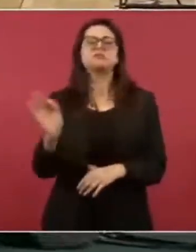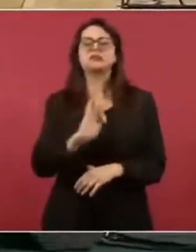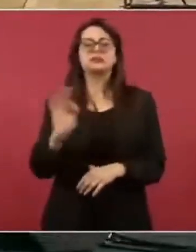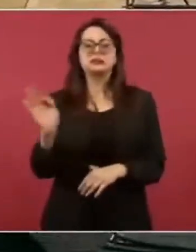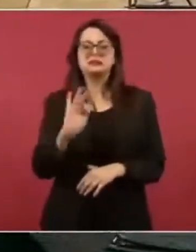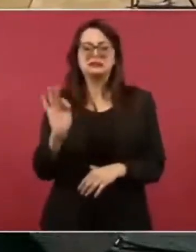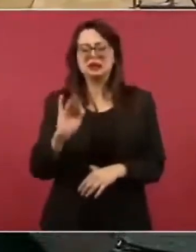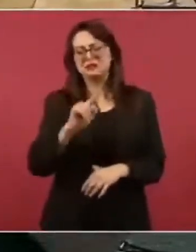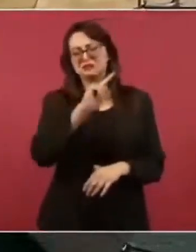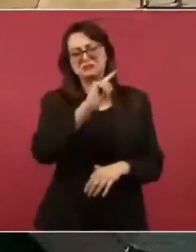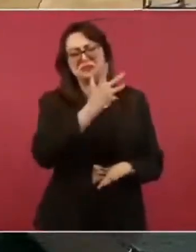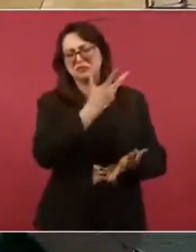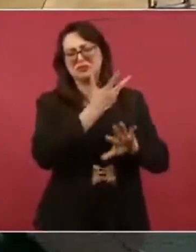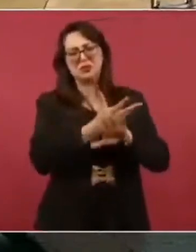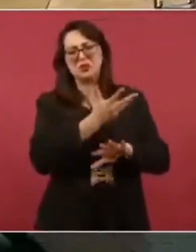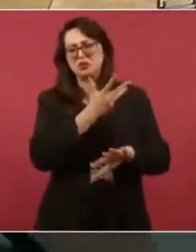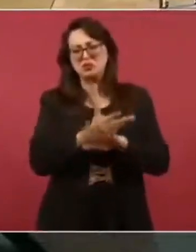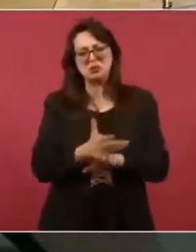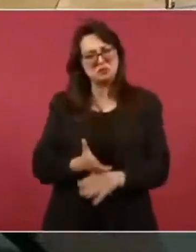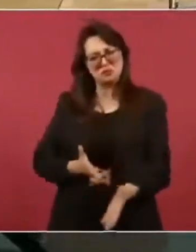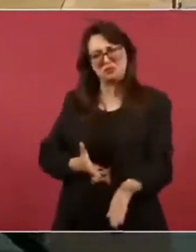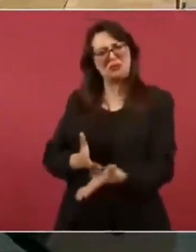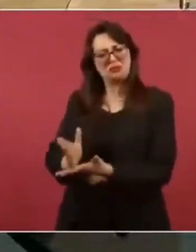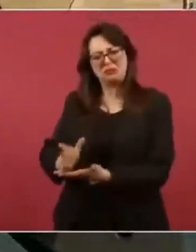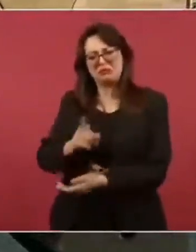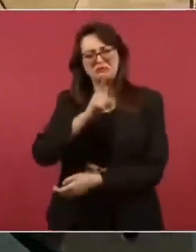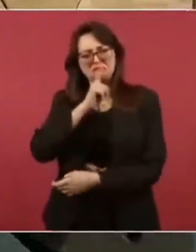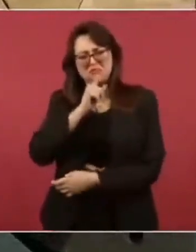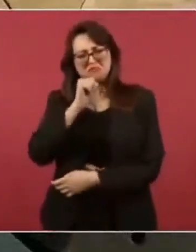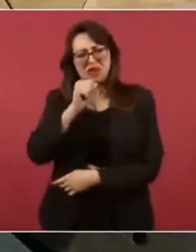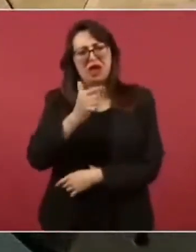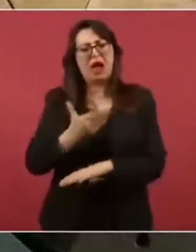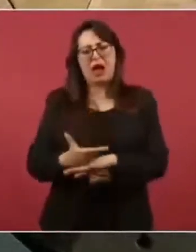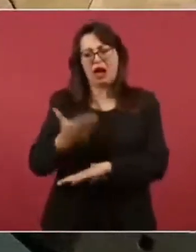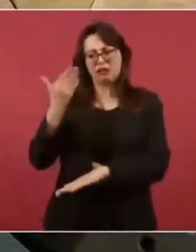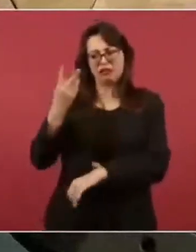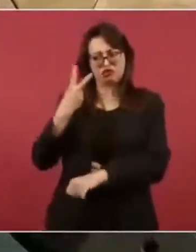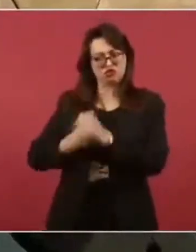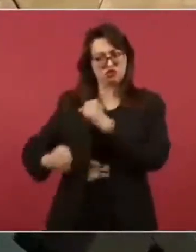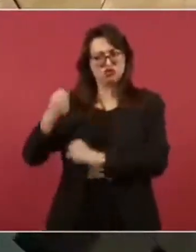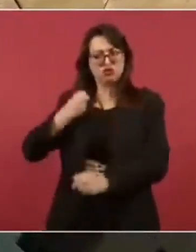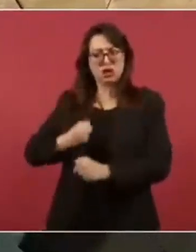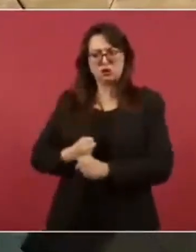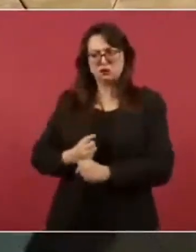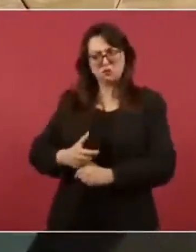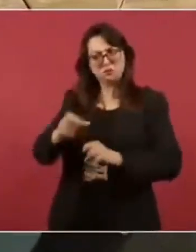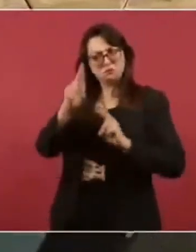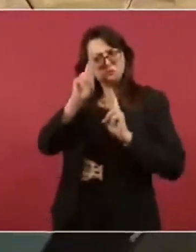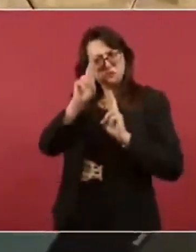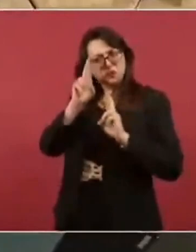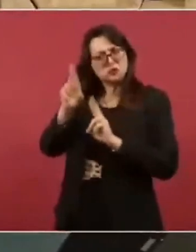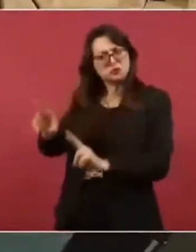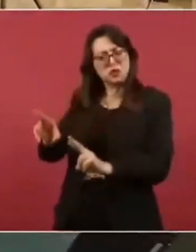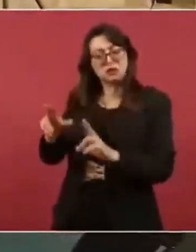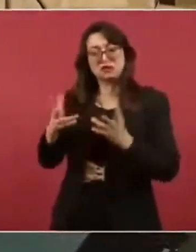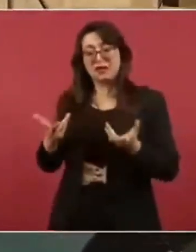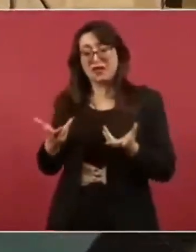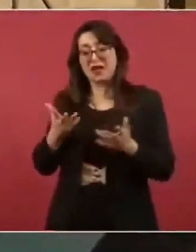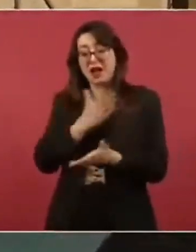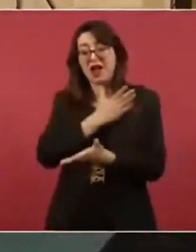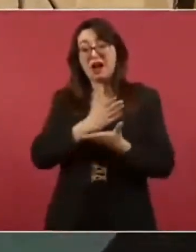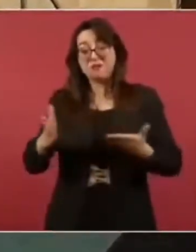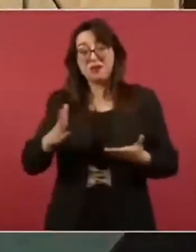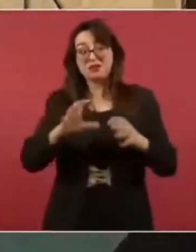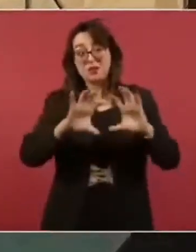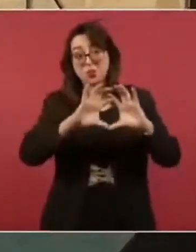había demostrado su respeto a la soberanía nacional y que estaba por estallar la Segunda Guerra Mundial.